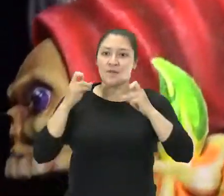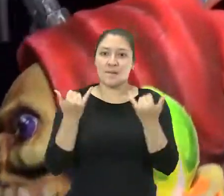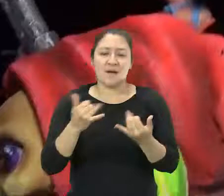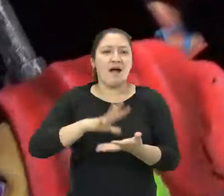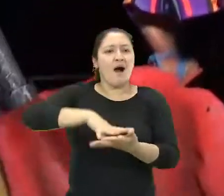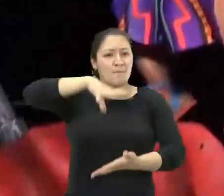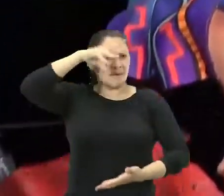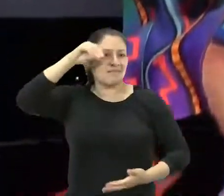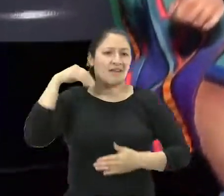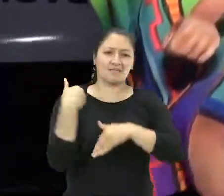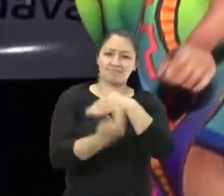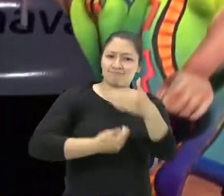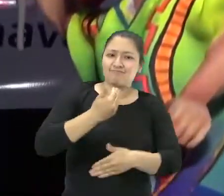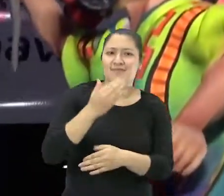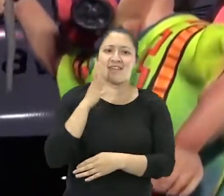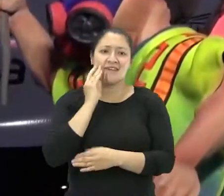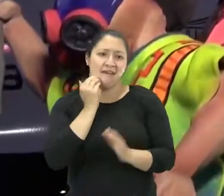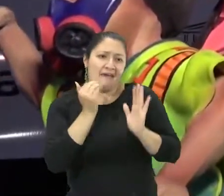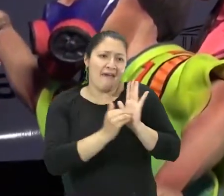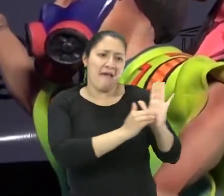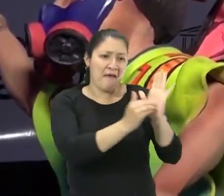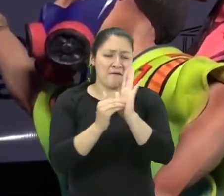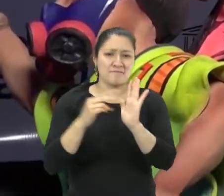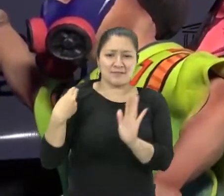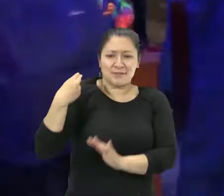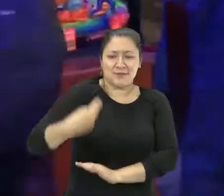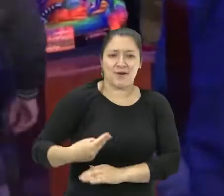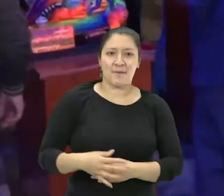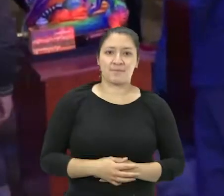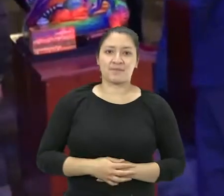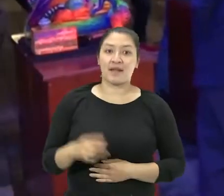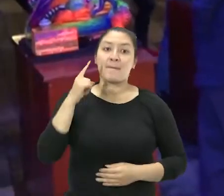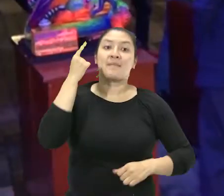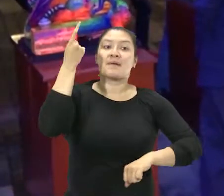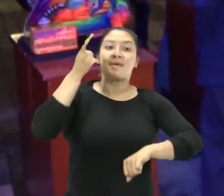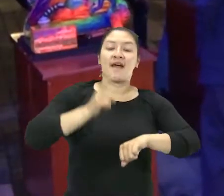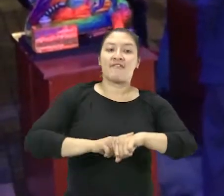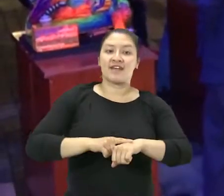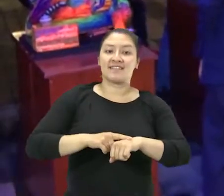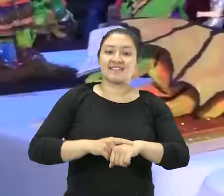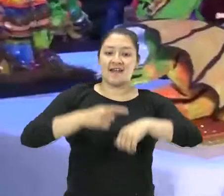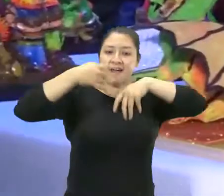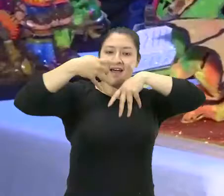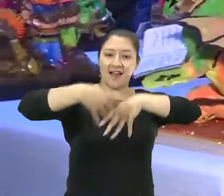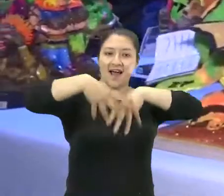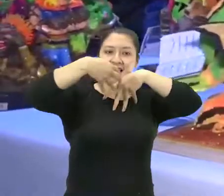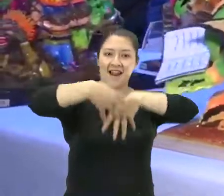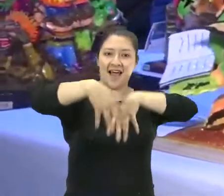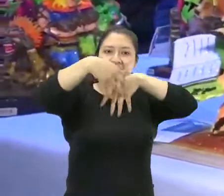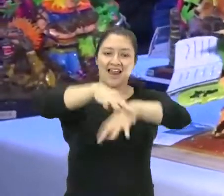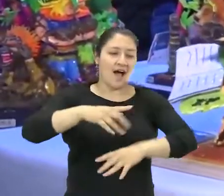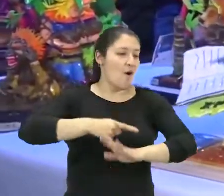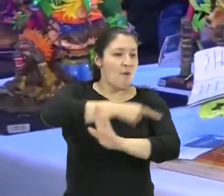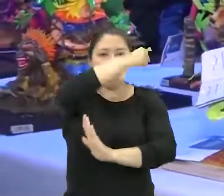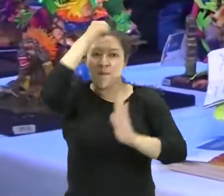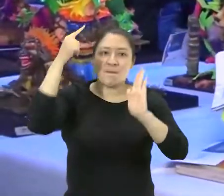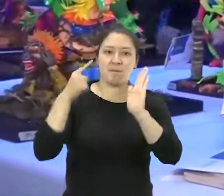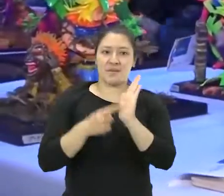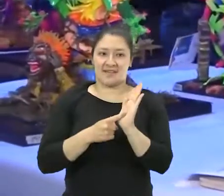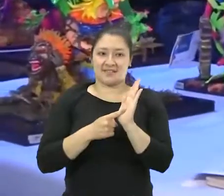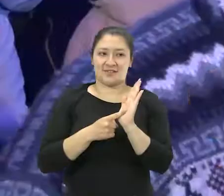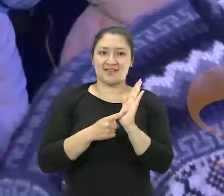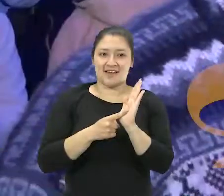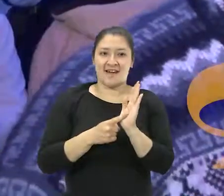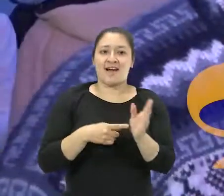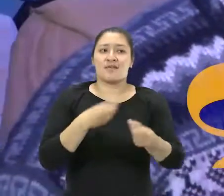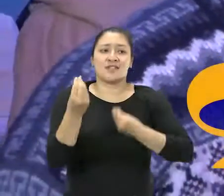experiencia nueva que nos servirá para ejemplo para nuestra historia Esa es la primera vez que los colectivos coreográficos vamos a salir en